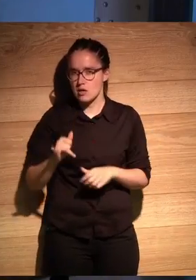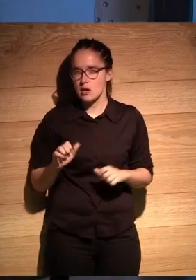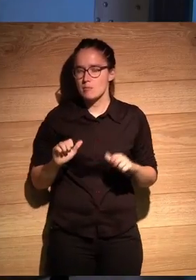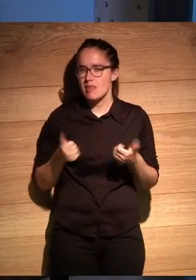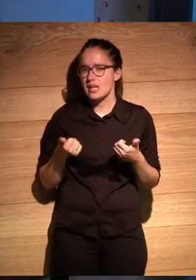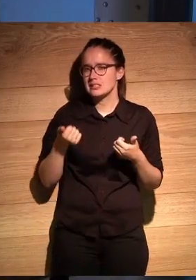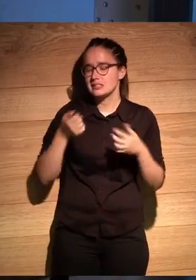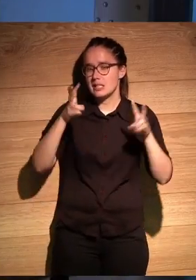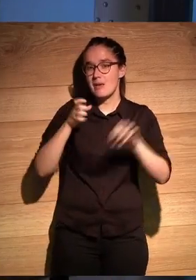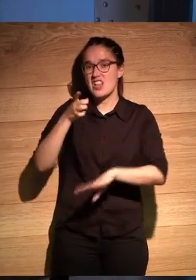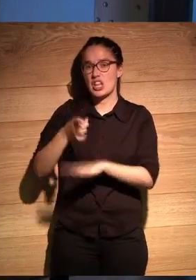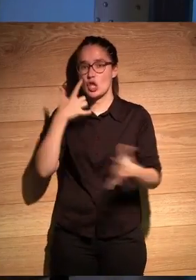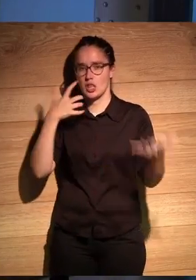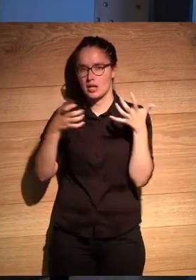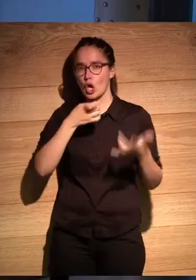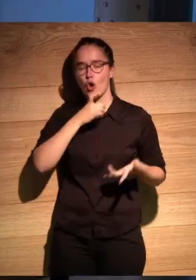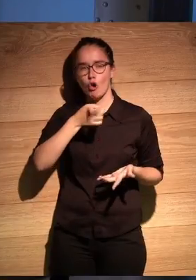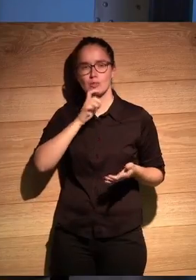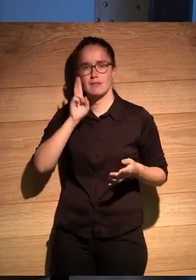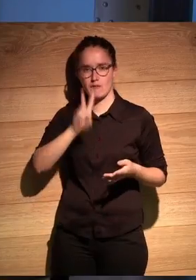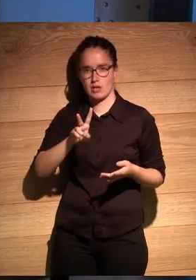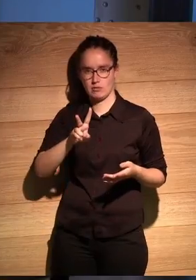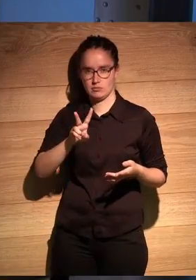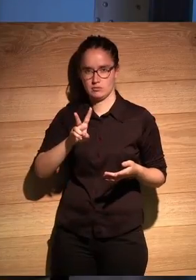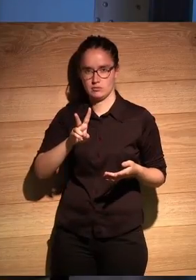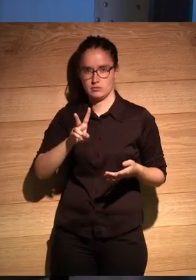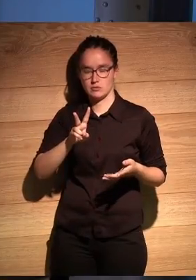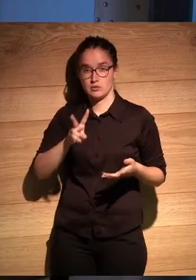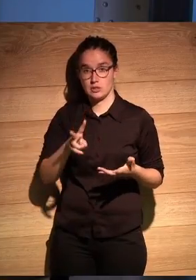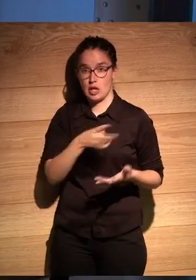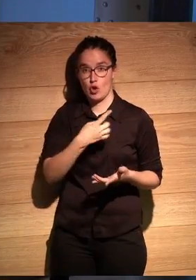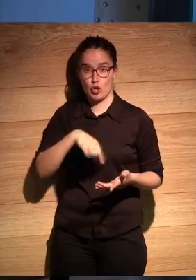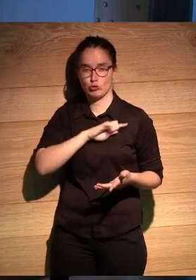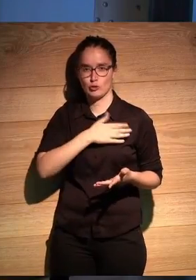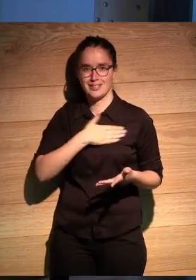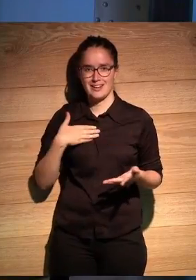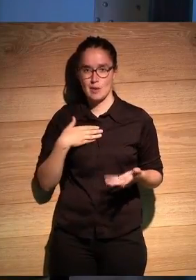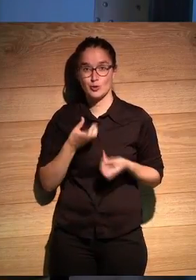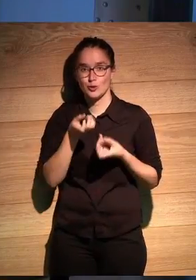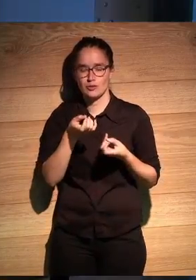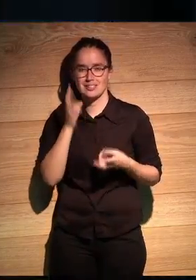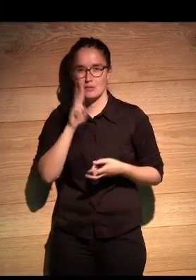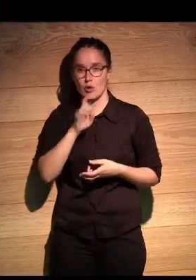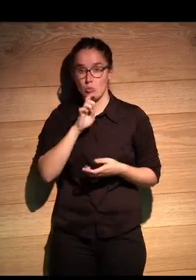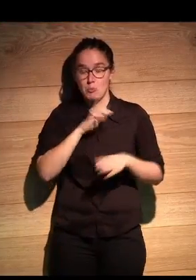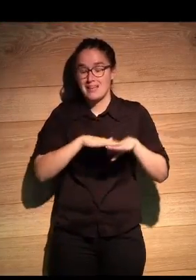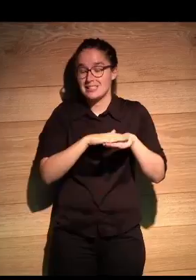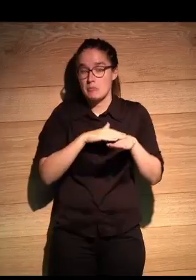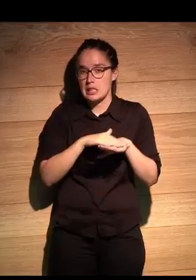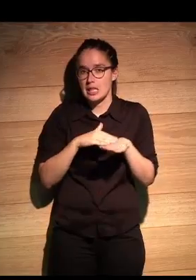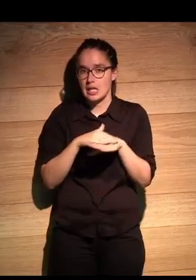la parte de la dirección de arte, de cómo se iba a ver eso que queríamos contar. Aquí, básicamente,